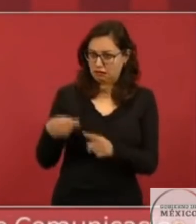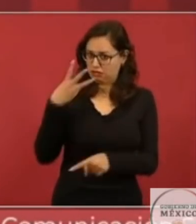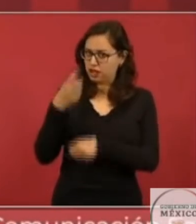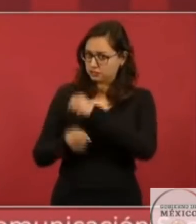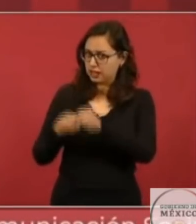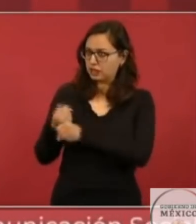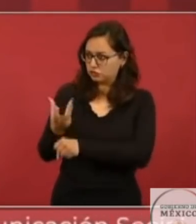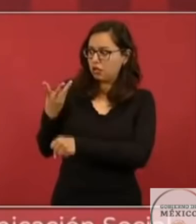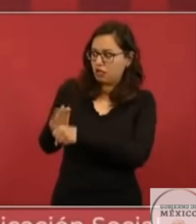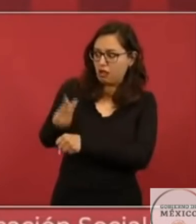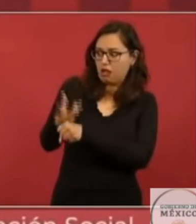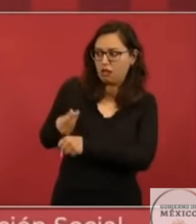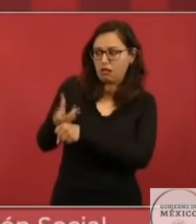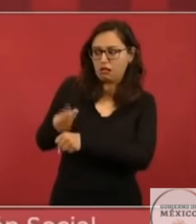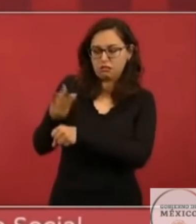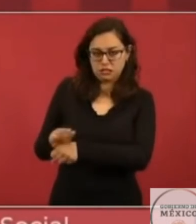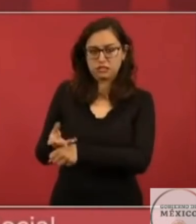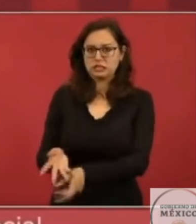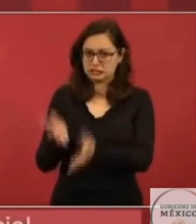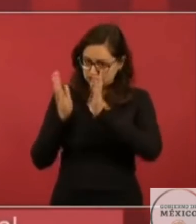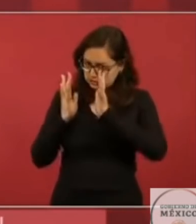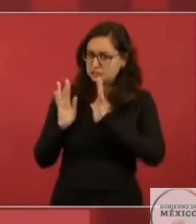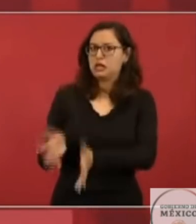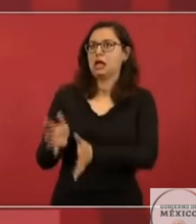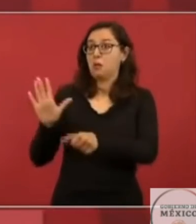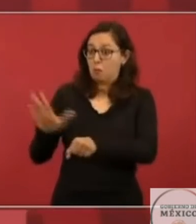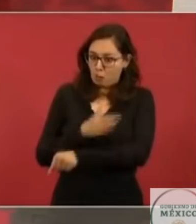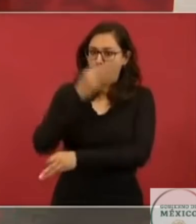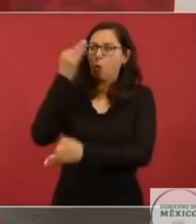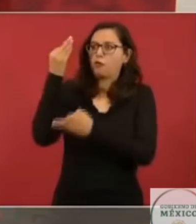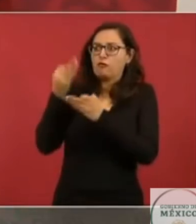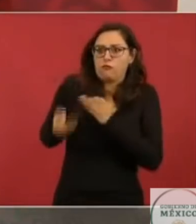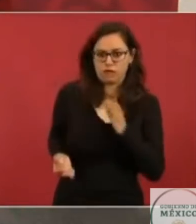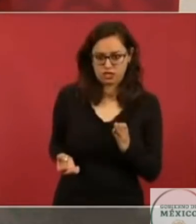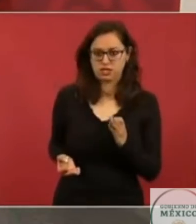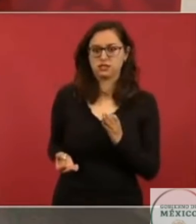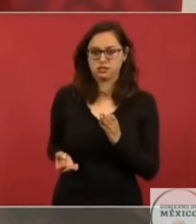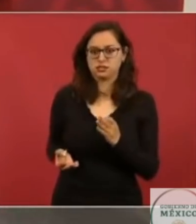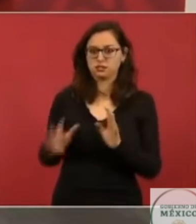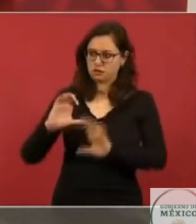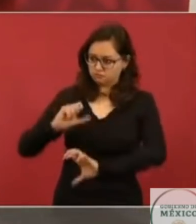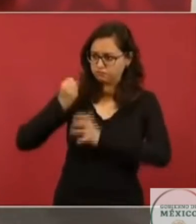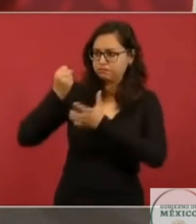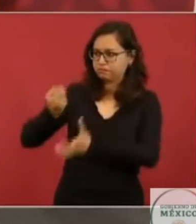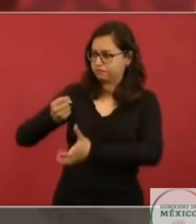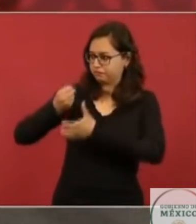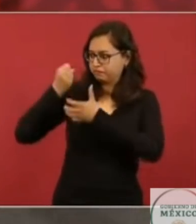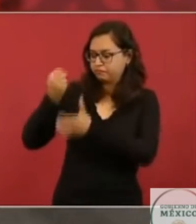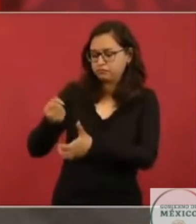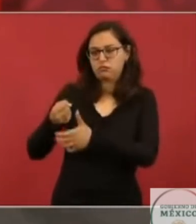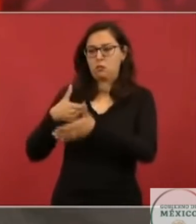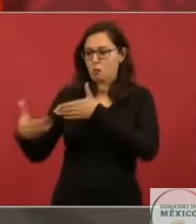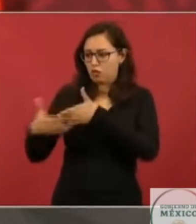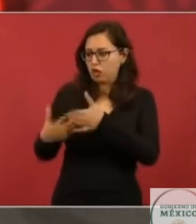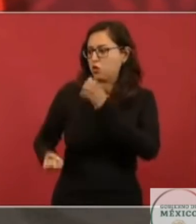ahora, después de que hemos hecho una inversión importante y se han